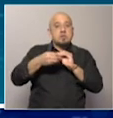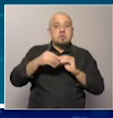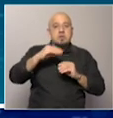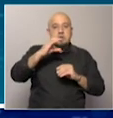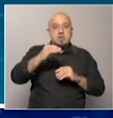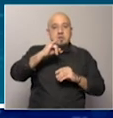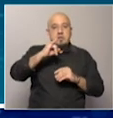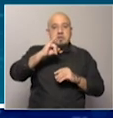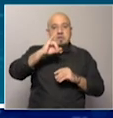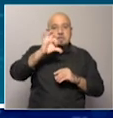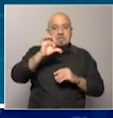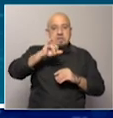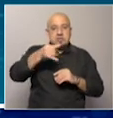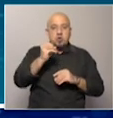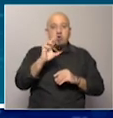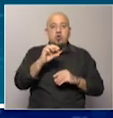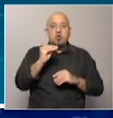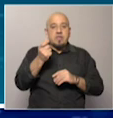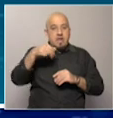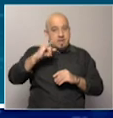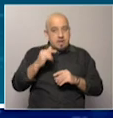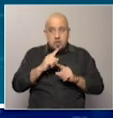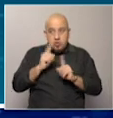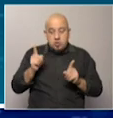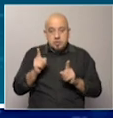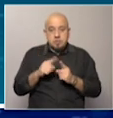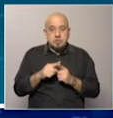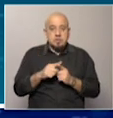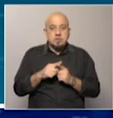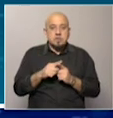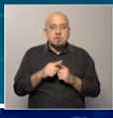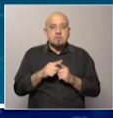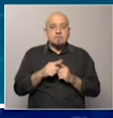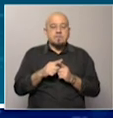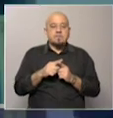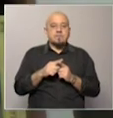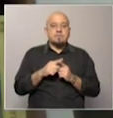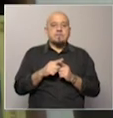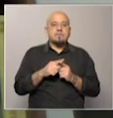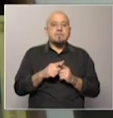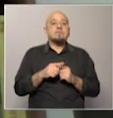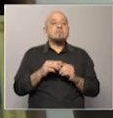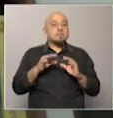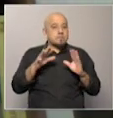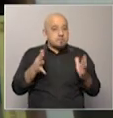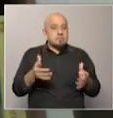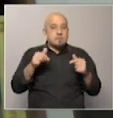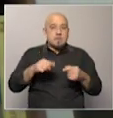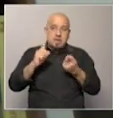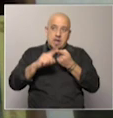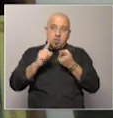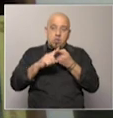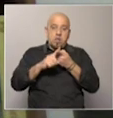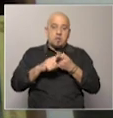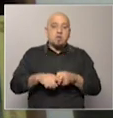ya venía muy complicado en los últimos meses. Bueno, justamente como tú dices, Pilar, la interpretación de este acuerdo que